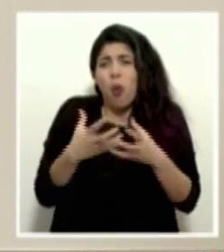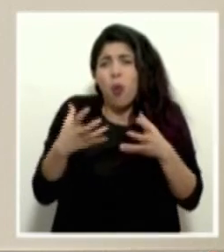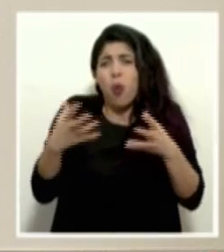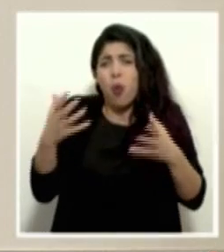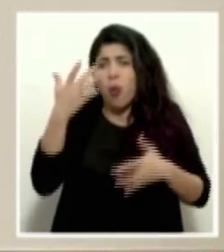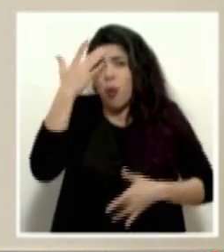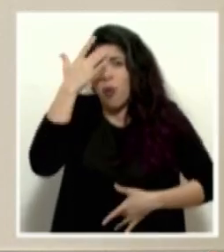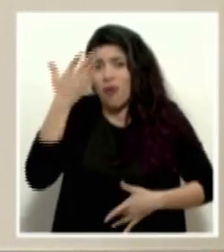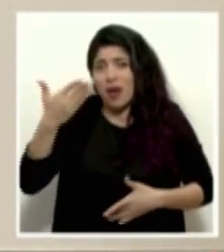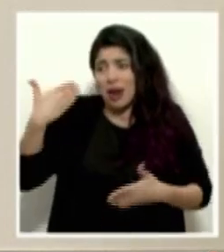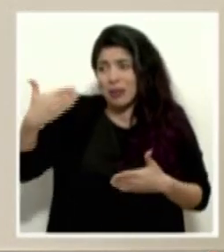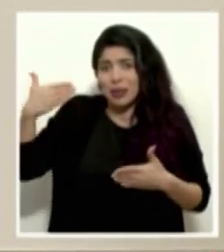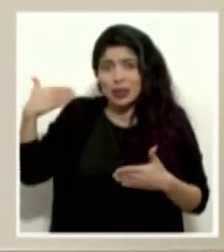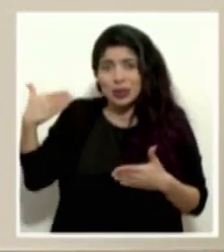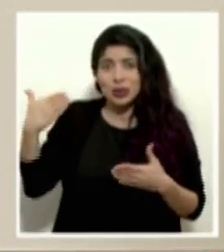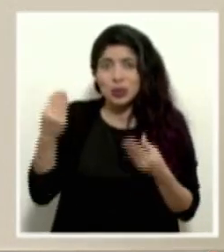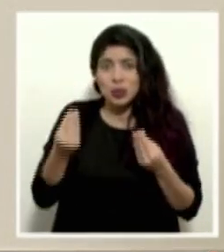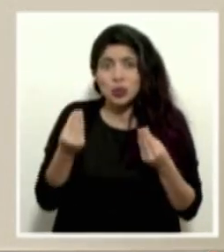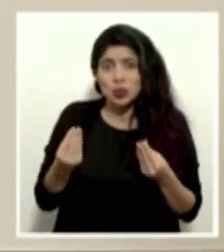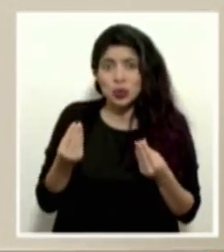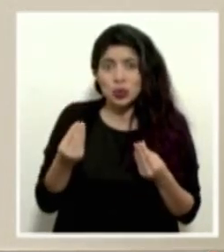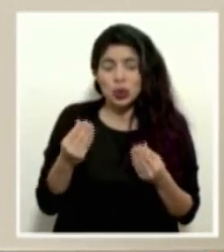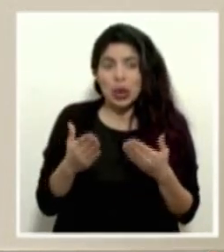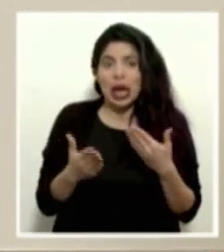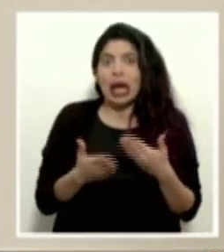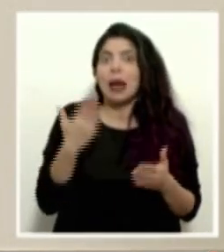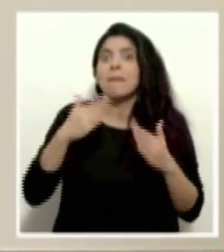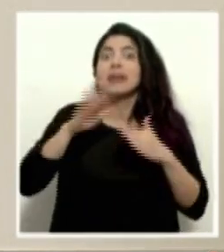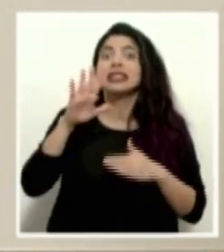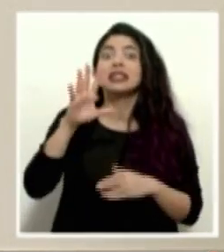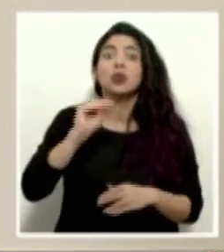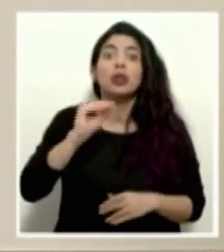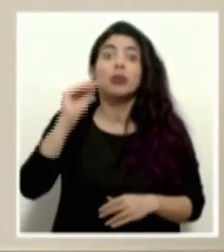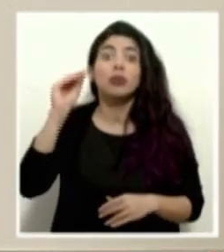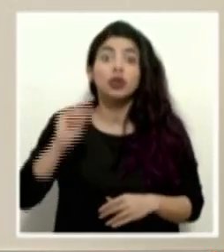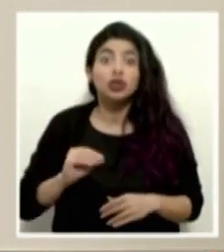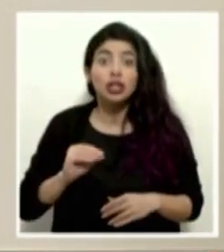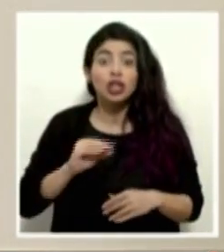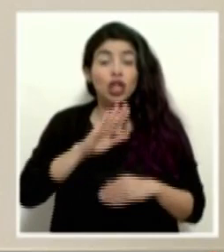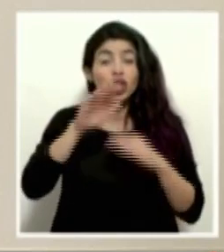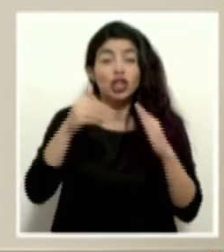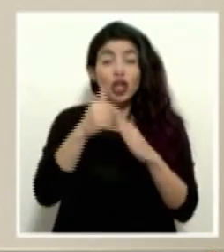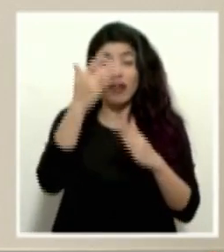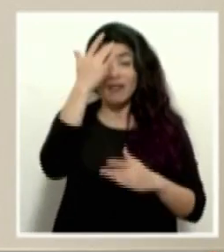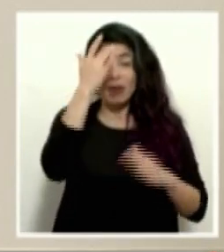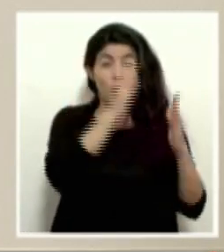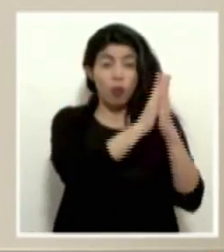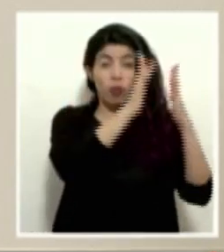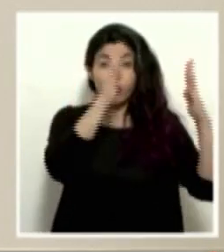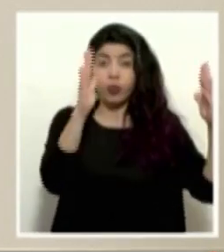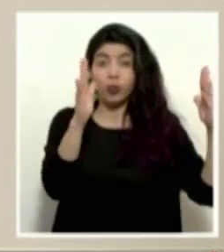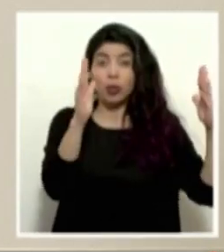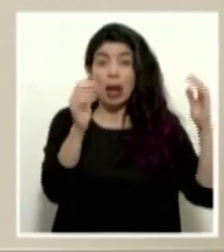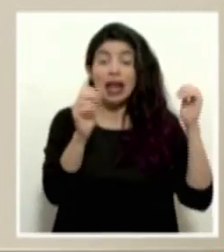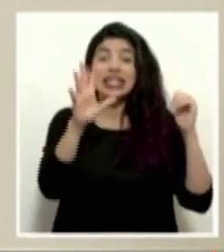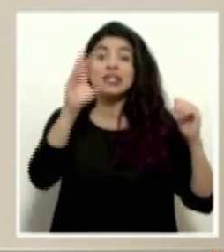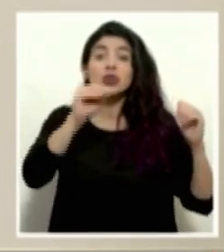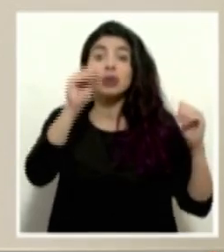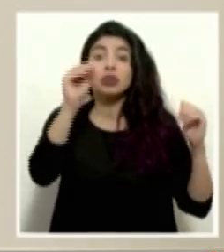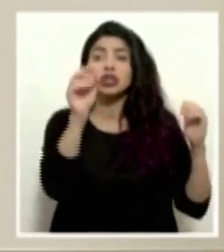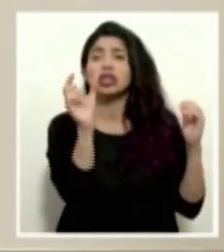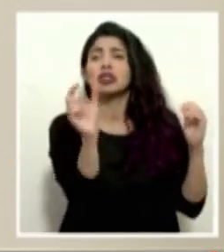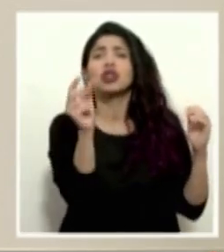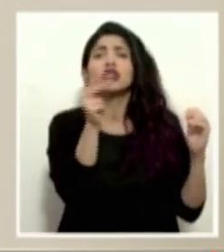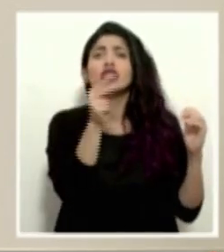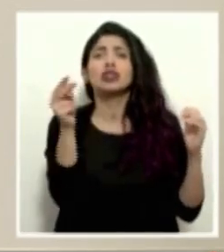casos que hemos estado teniendo últimamente, en donde prácticamente más del 50% de todos los casos se han generado en las últimas dos semanas